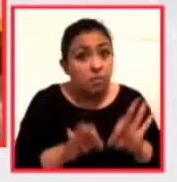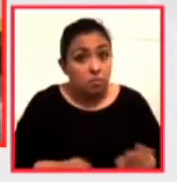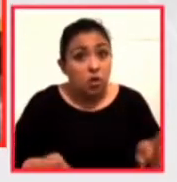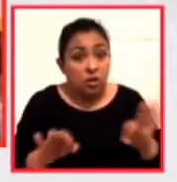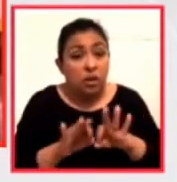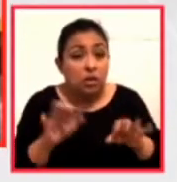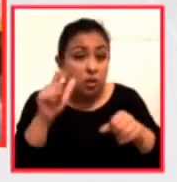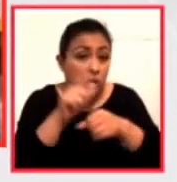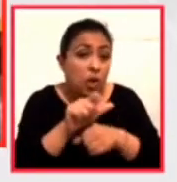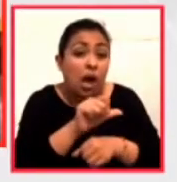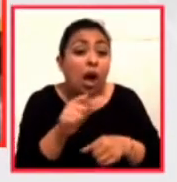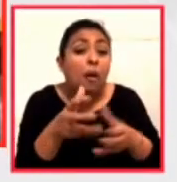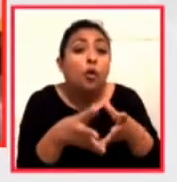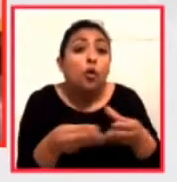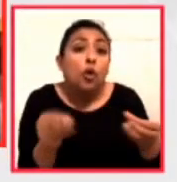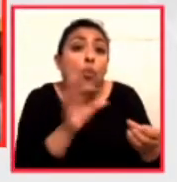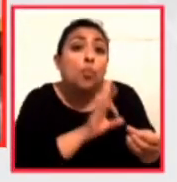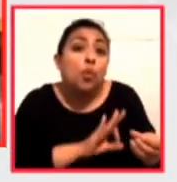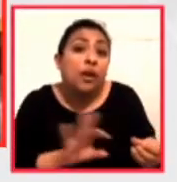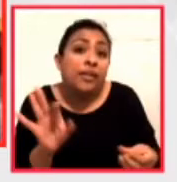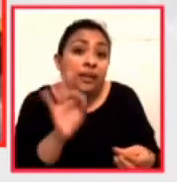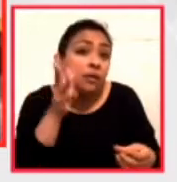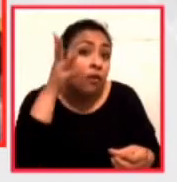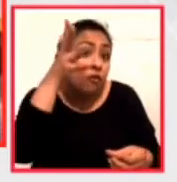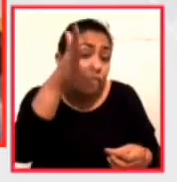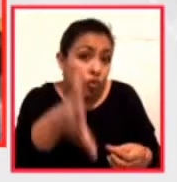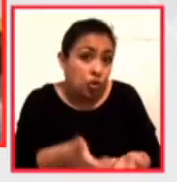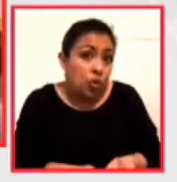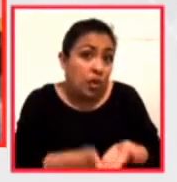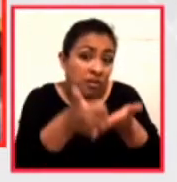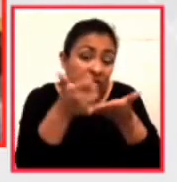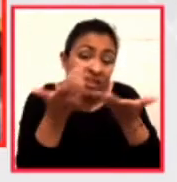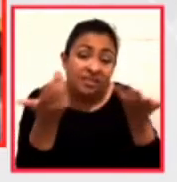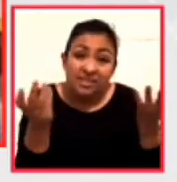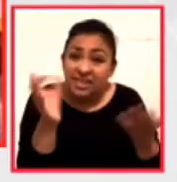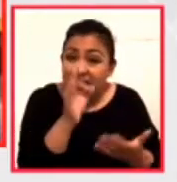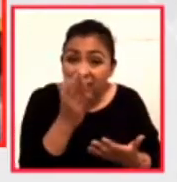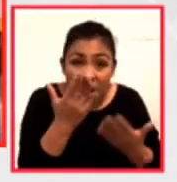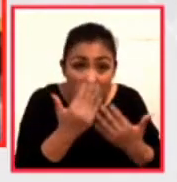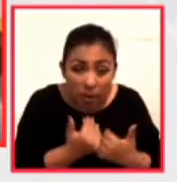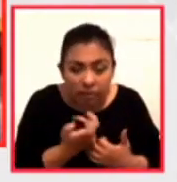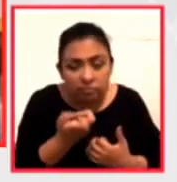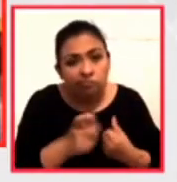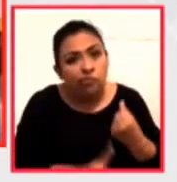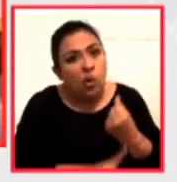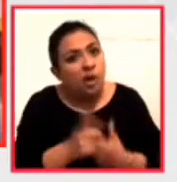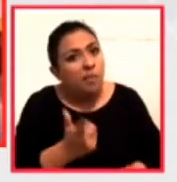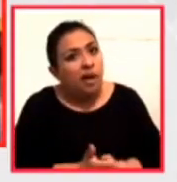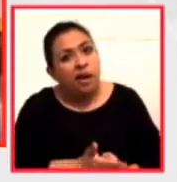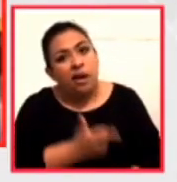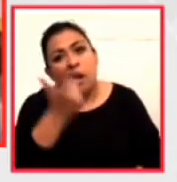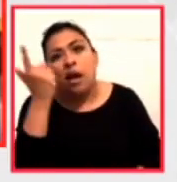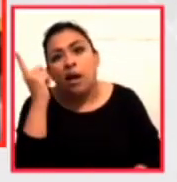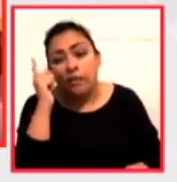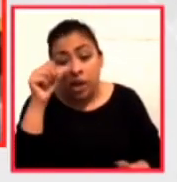posible solución de nuestro futuro vamos a estar en problemas gravísimos hoy estamos viviendo condiciones que nos